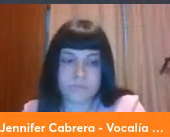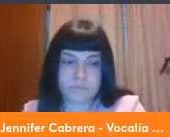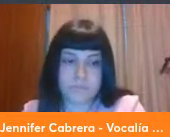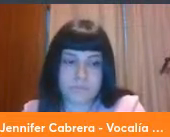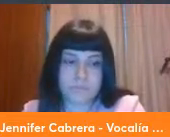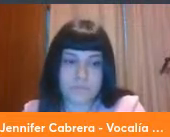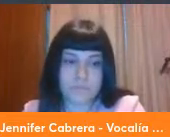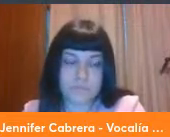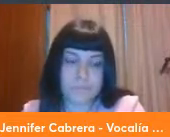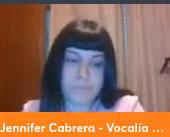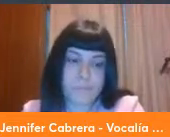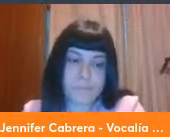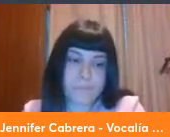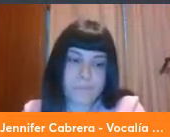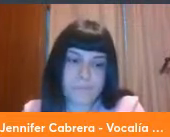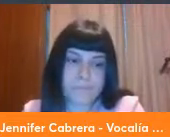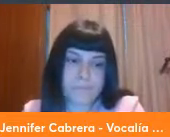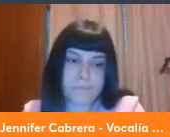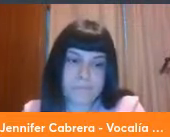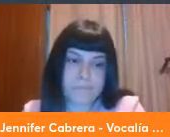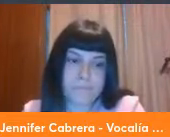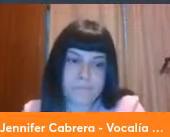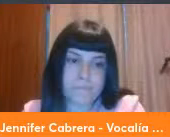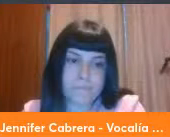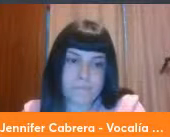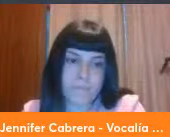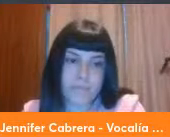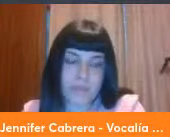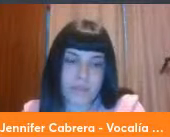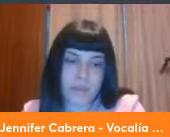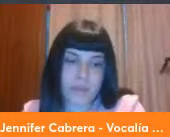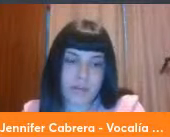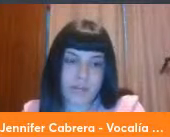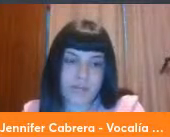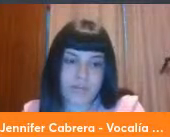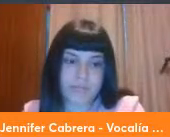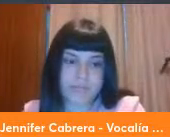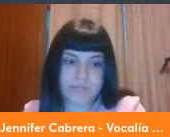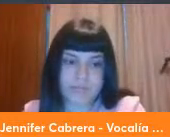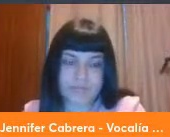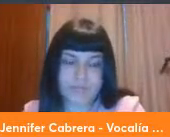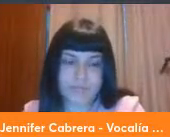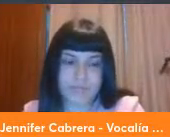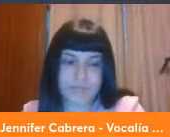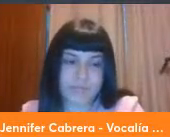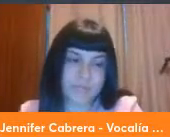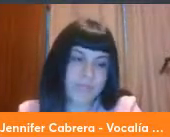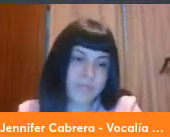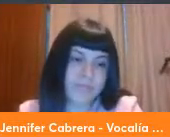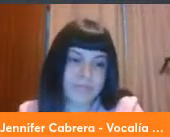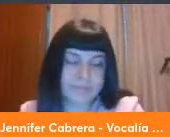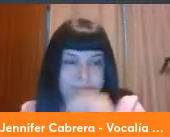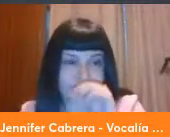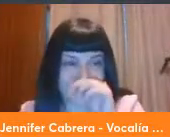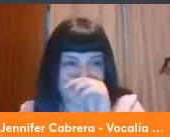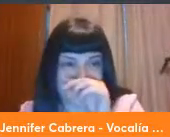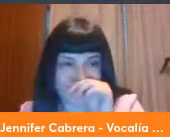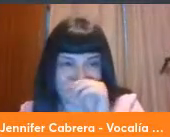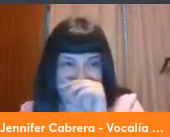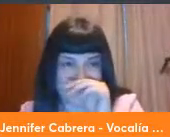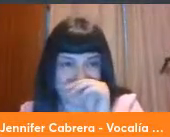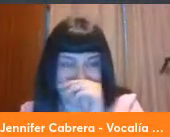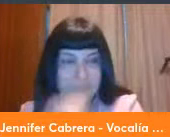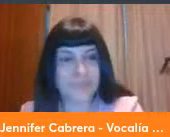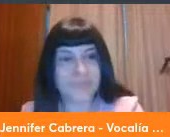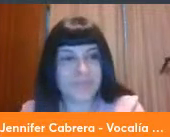Debo mencionar no quiero aquí hacer una apología de lo que está haciendo la Universidad de Santiago que se ha comprometido con esta tarea pero debo mencionar aquí que